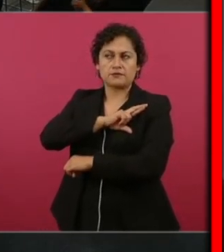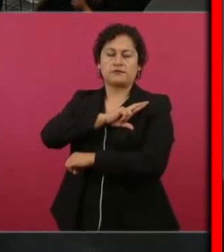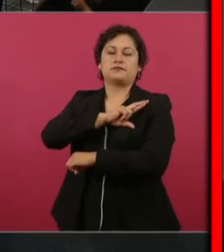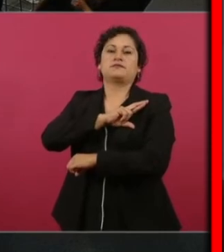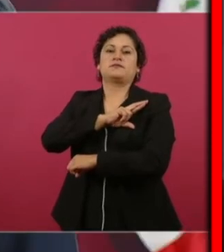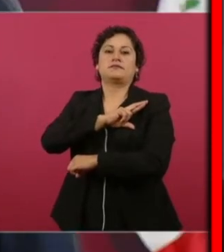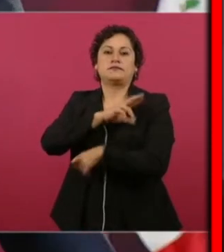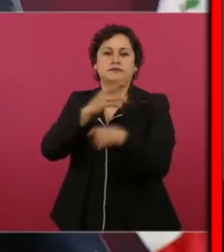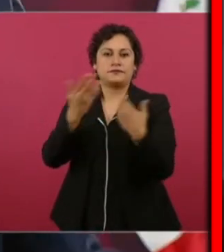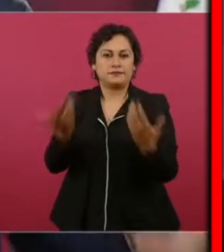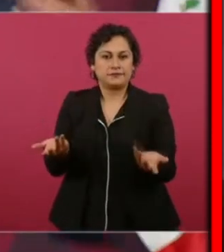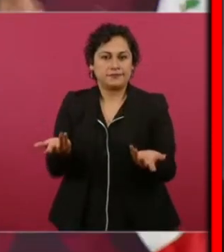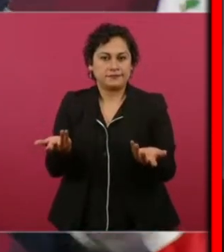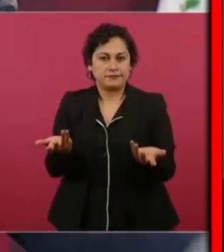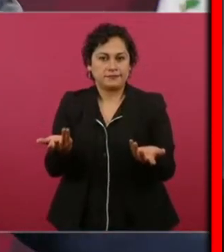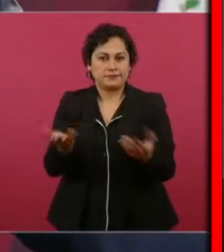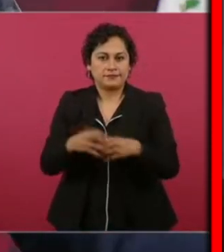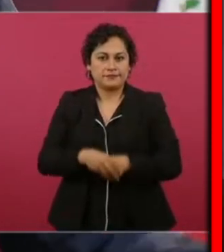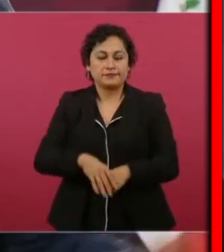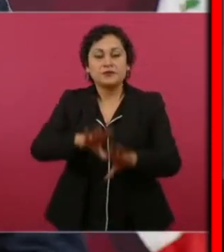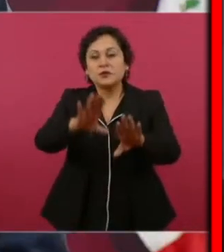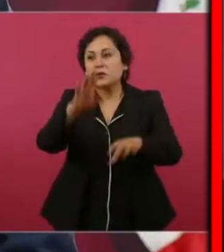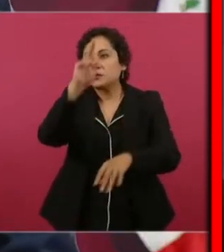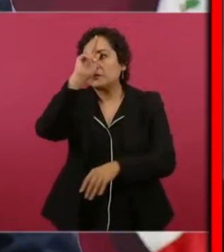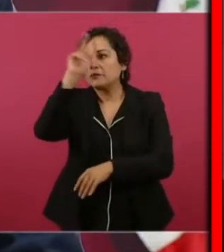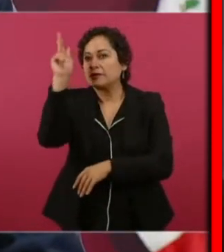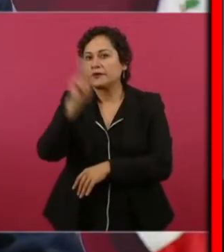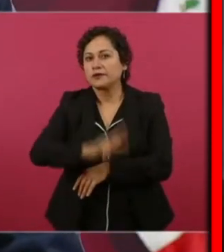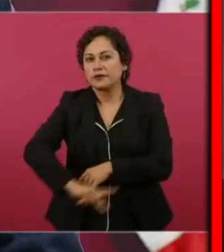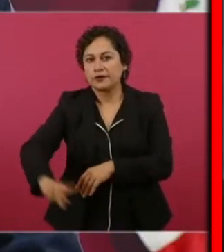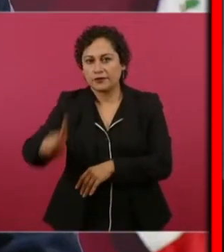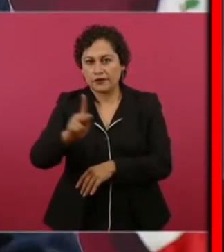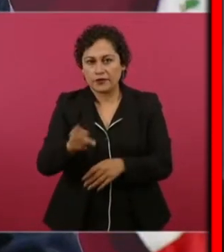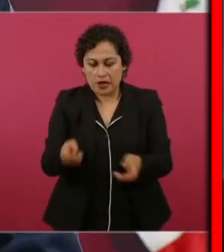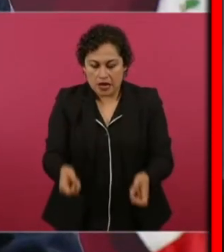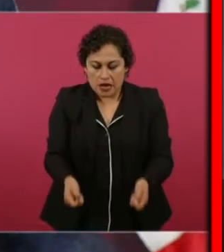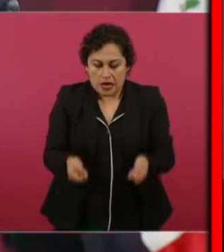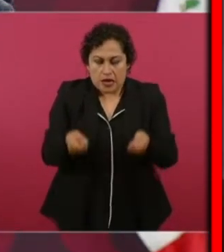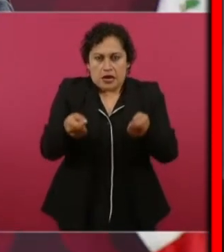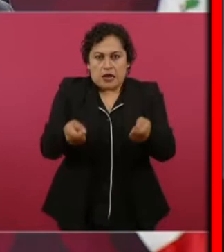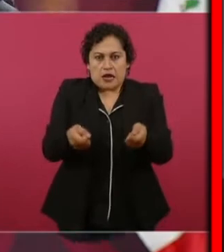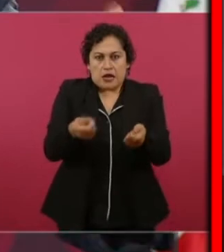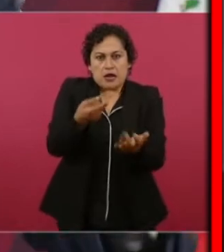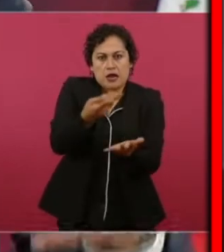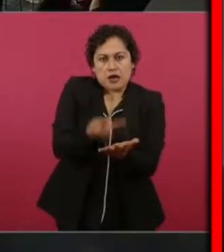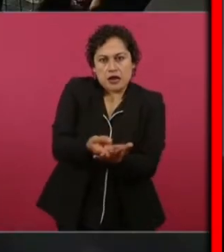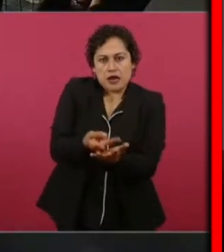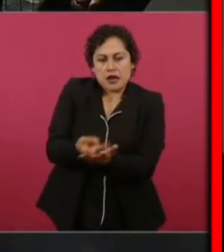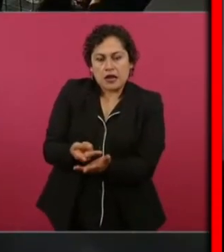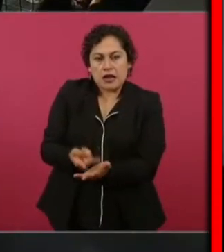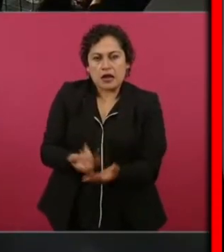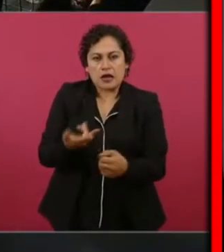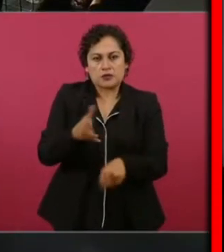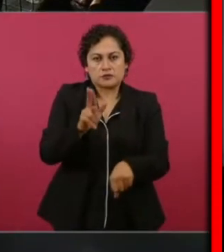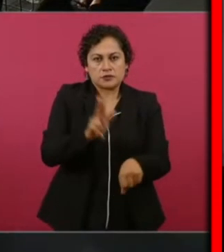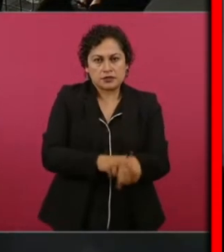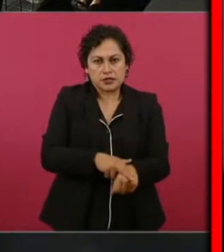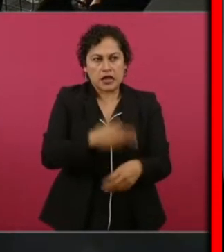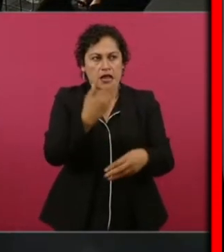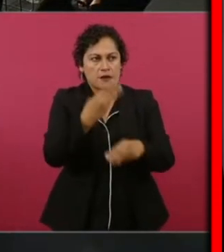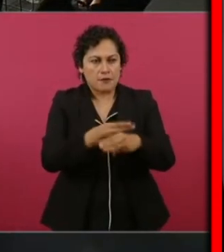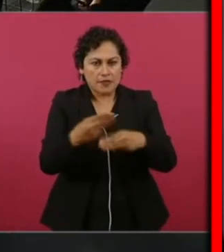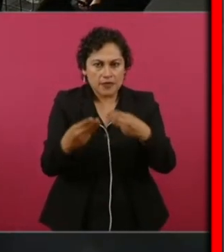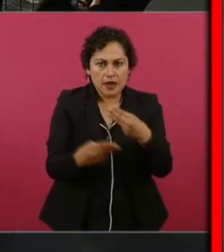bueno, ni las camillas los equipos los